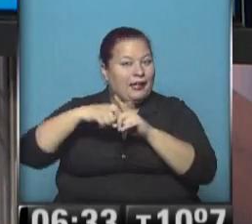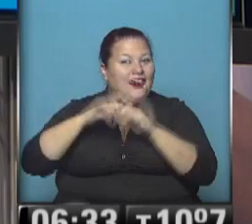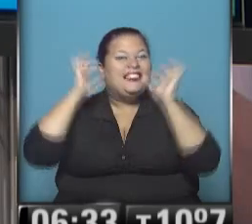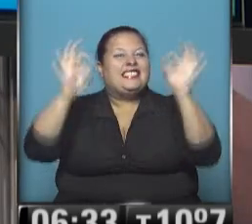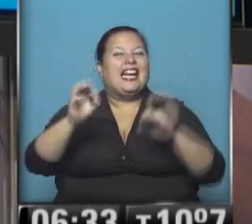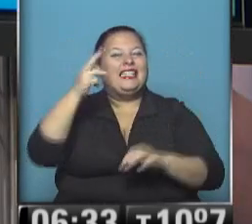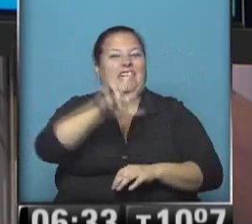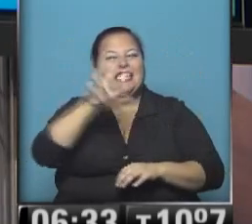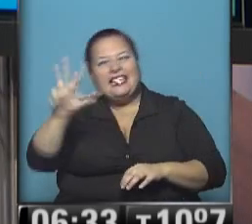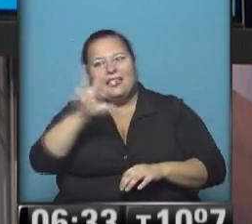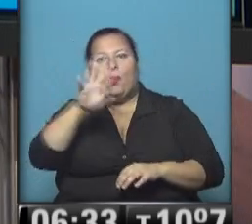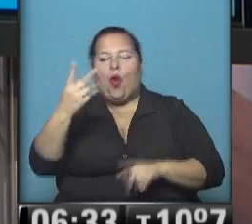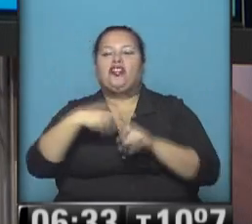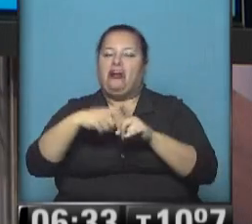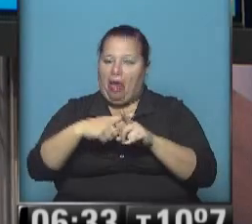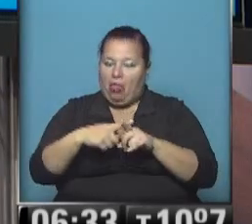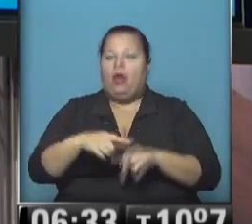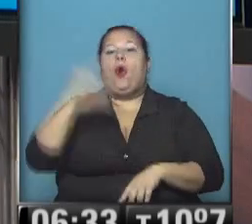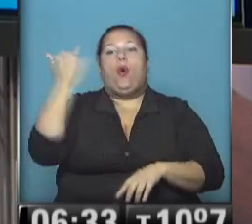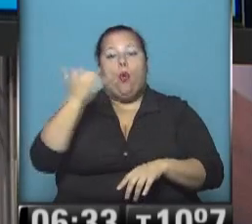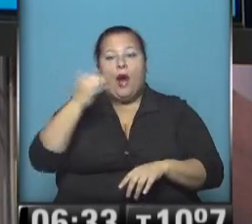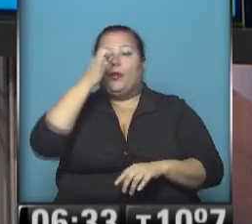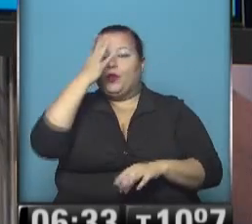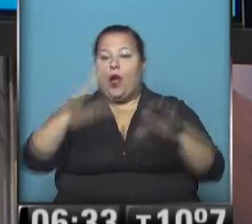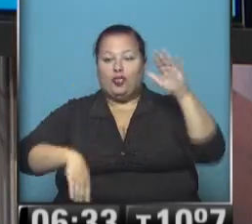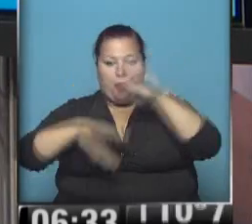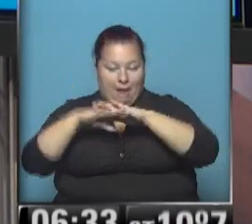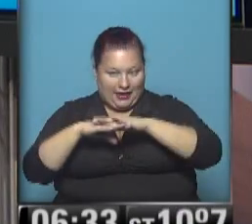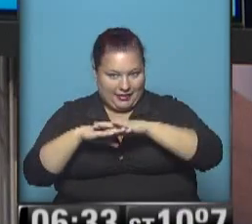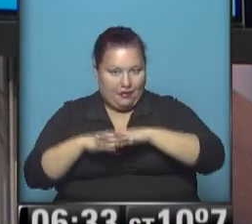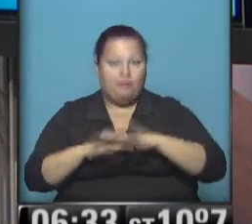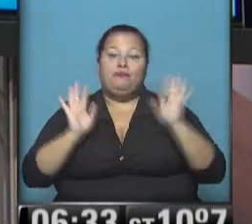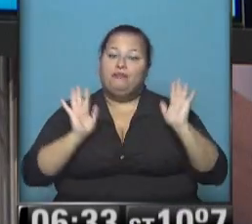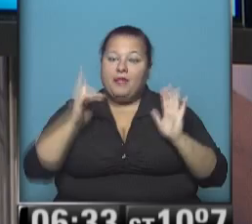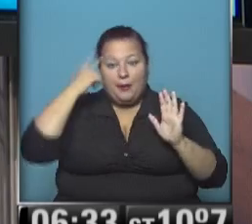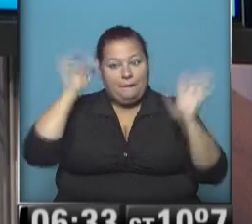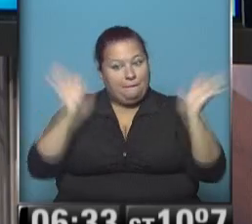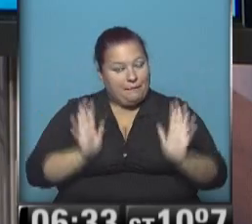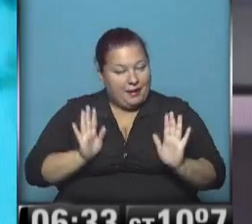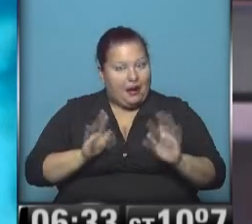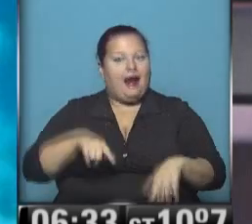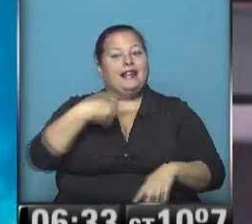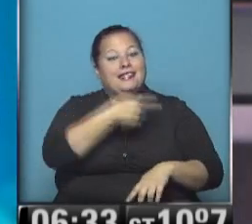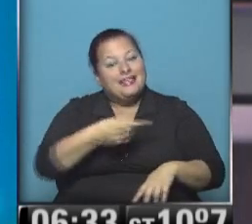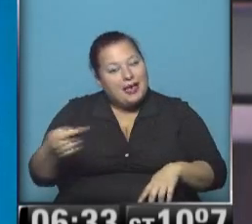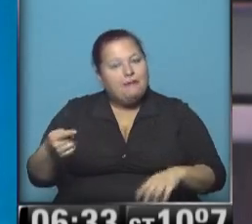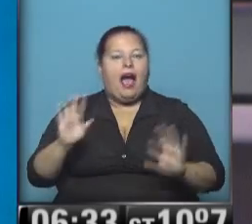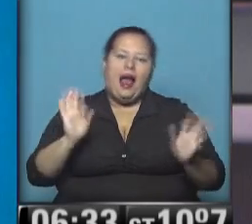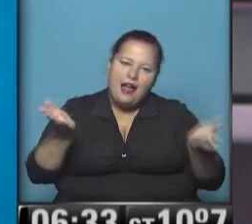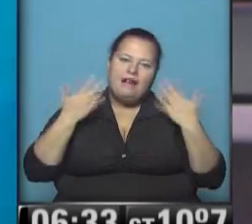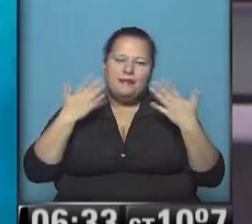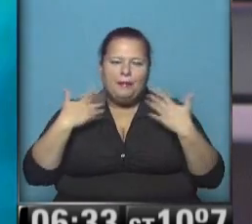llegaron a los 33 o 34 grados el jueves con 24 grados de temperatura máxima, así que vaya preparándose para una semanita con